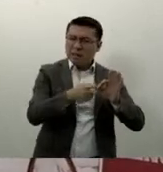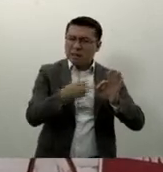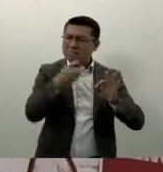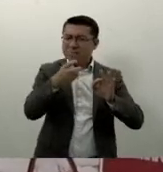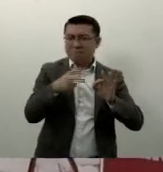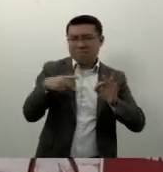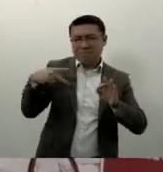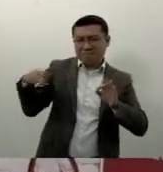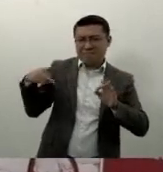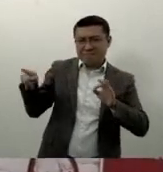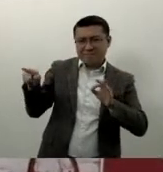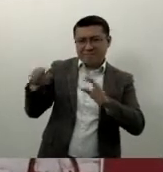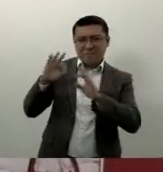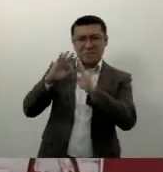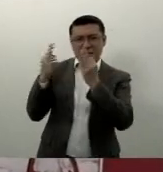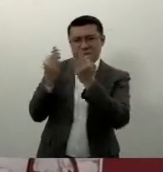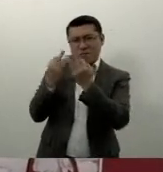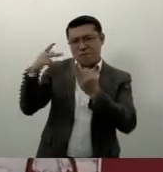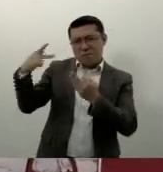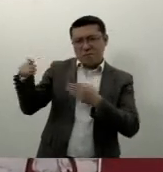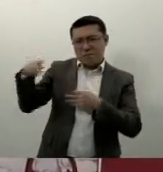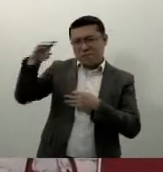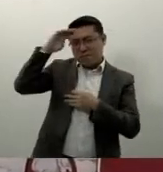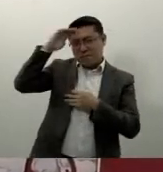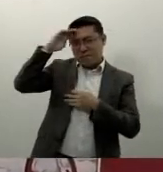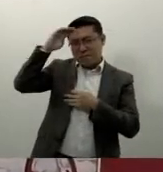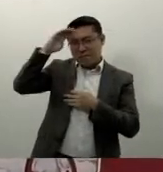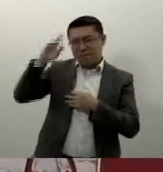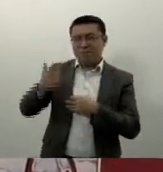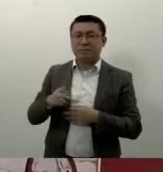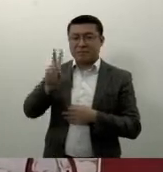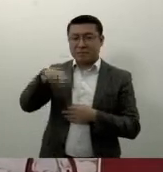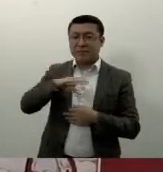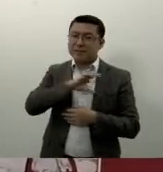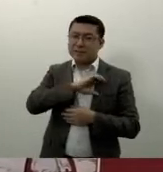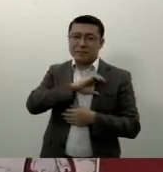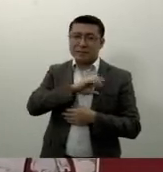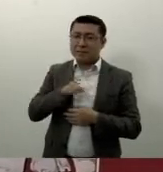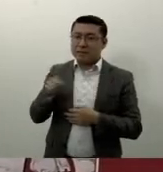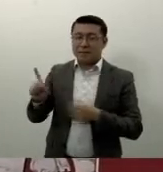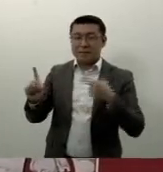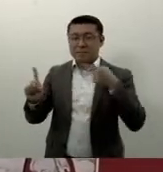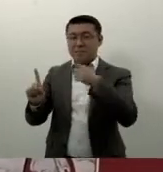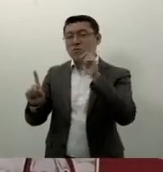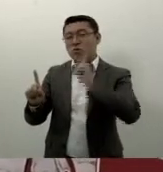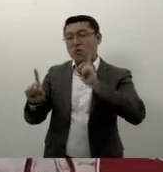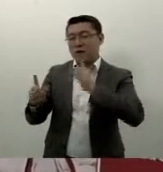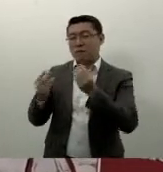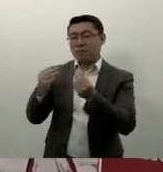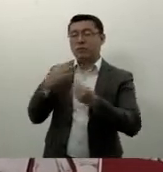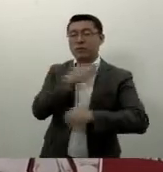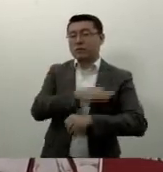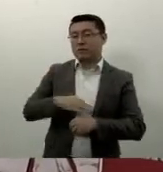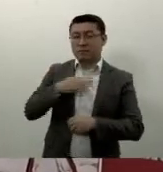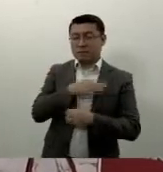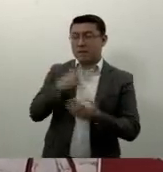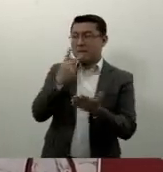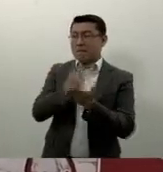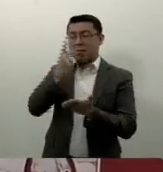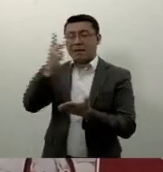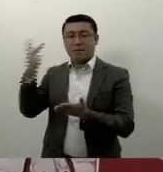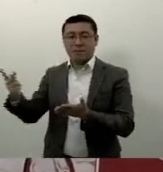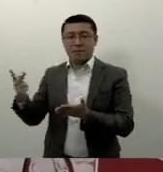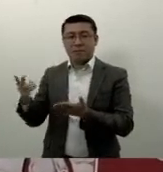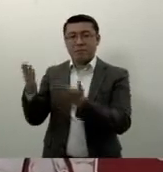que protagonizan su obra. Querida Lidia, muchísimas felicidades por el premio y sin más te